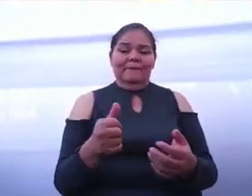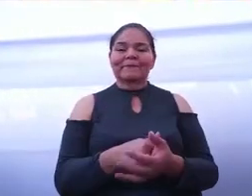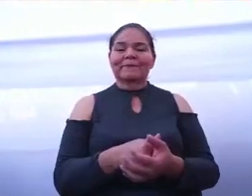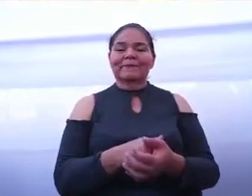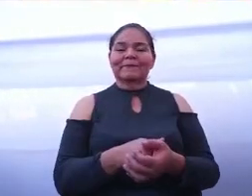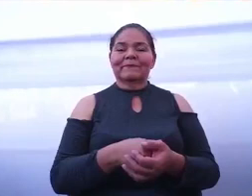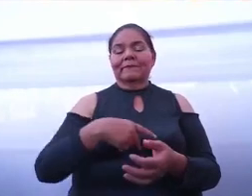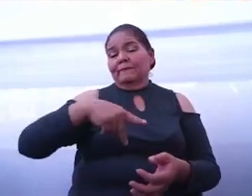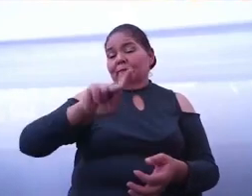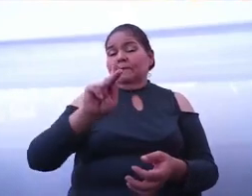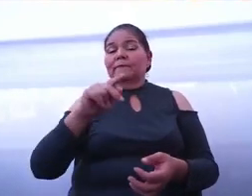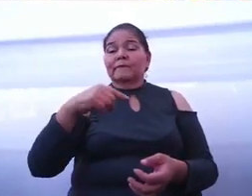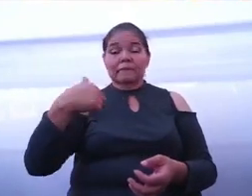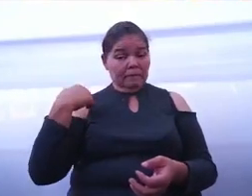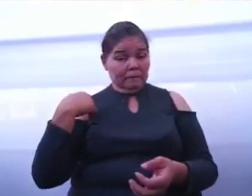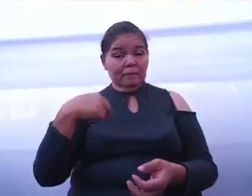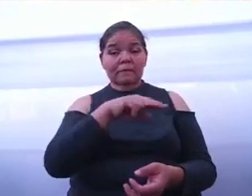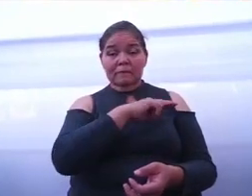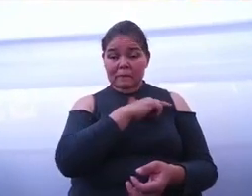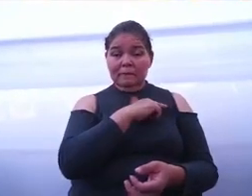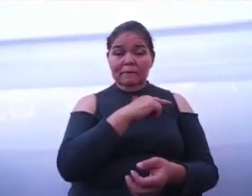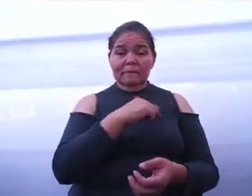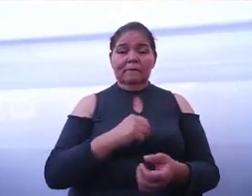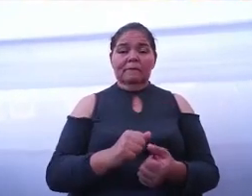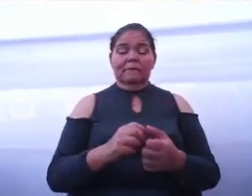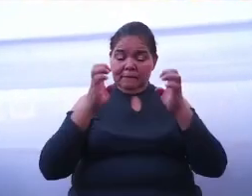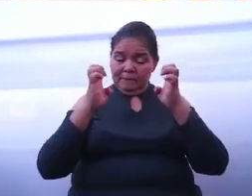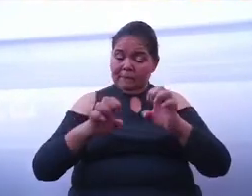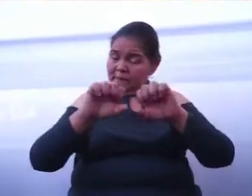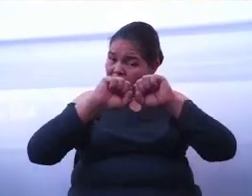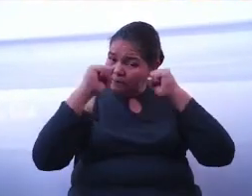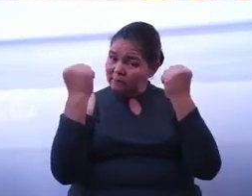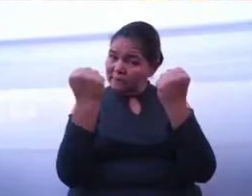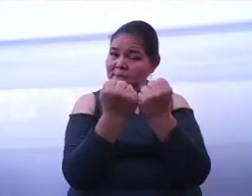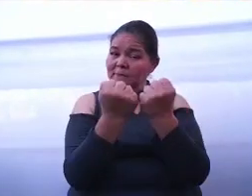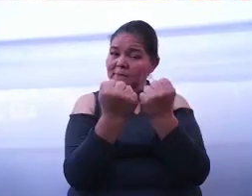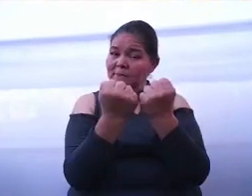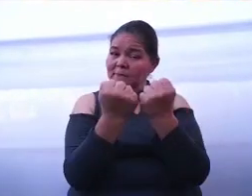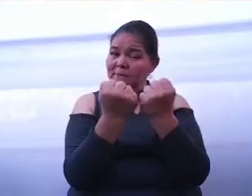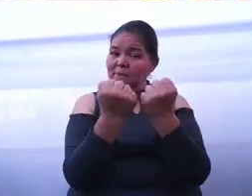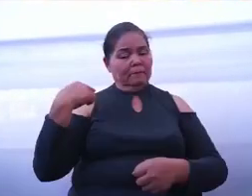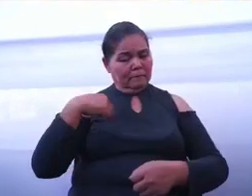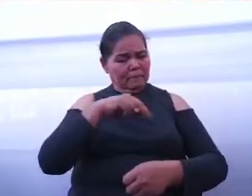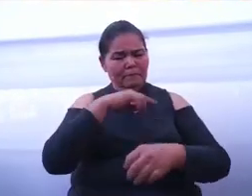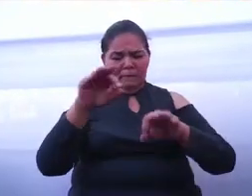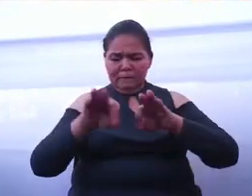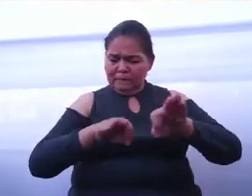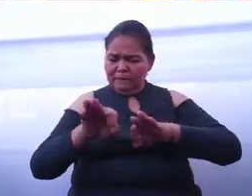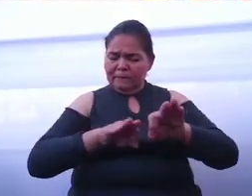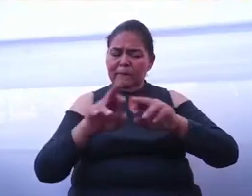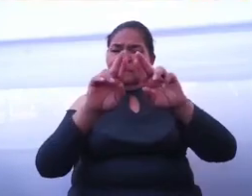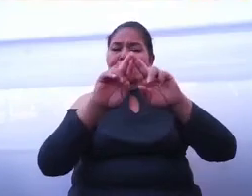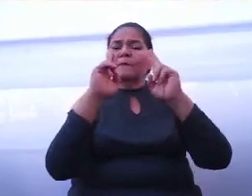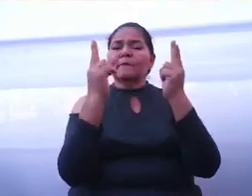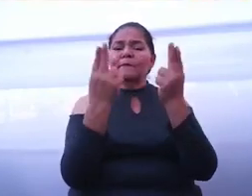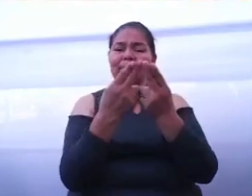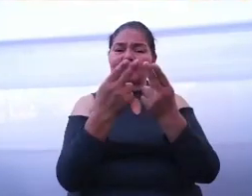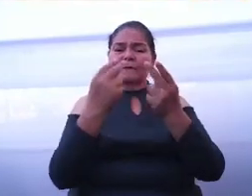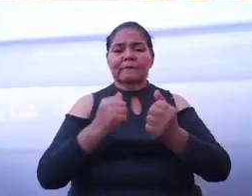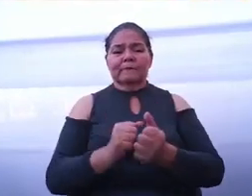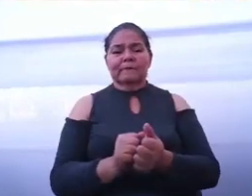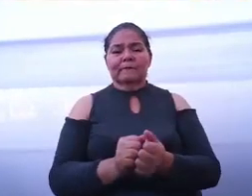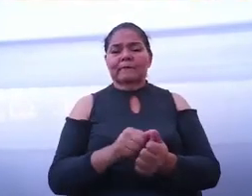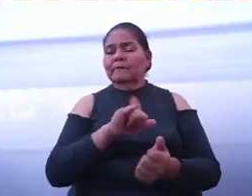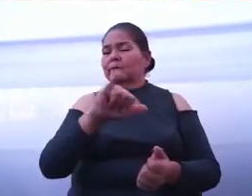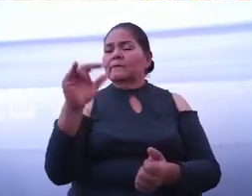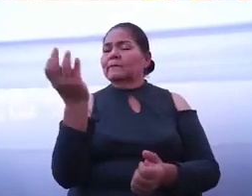tengan la certeza, tengan la certeza de que sabemos trabajar en equipo y haremos todo